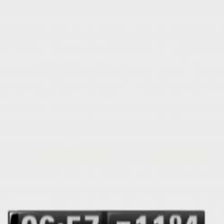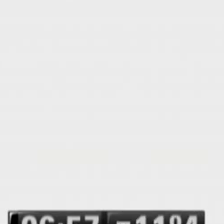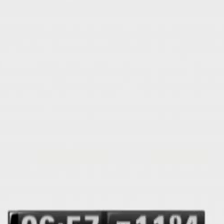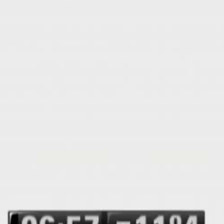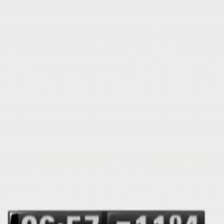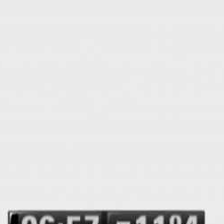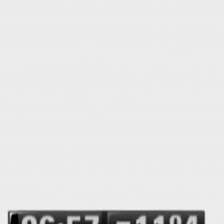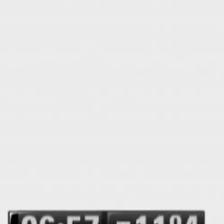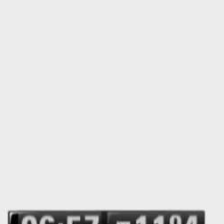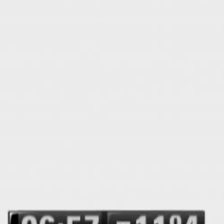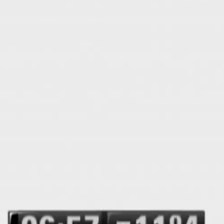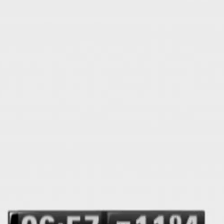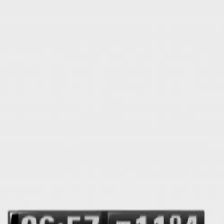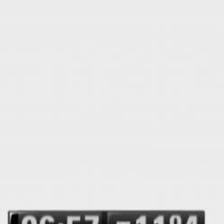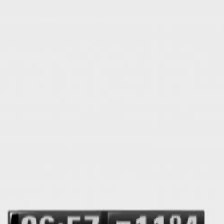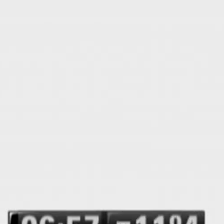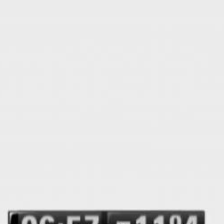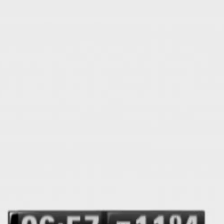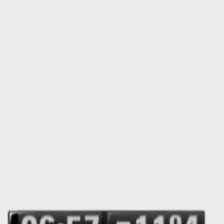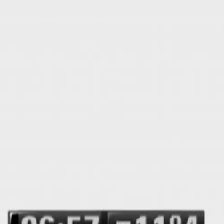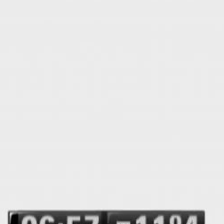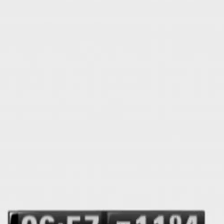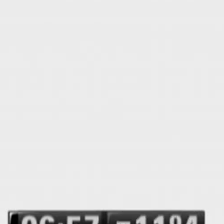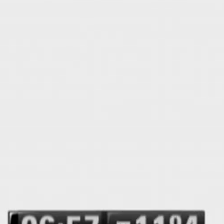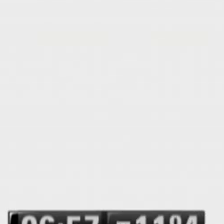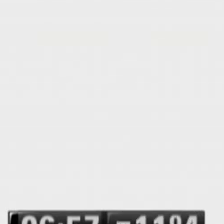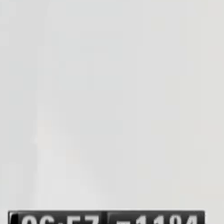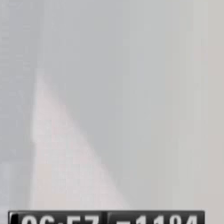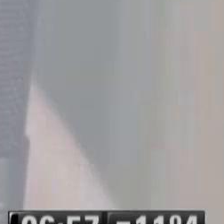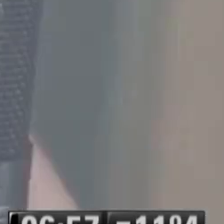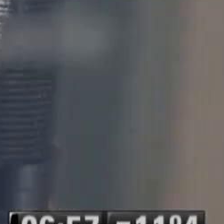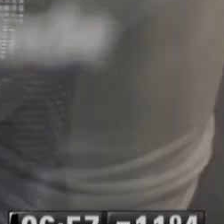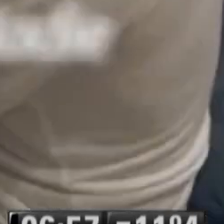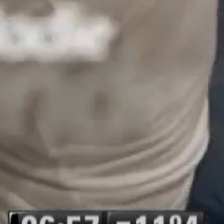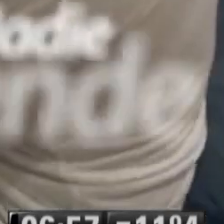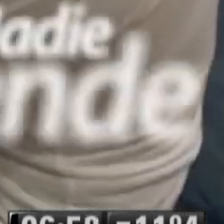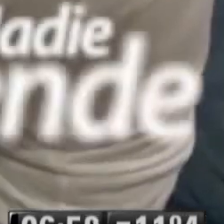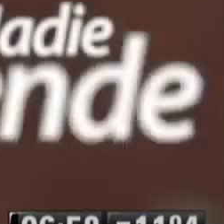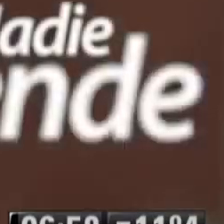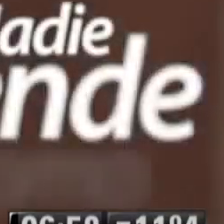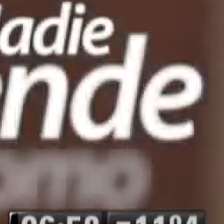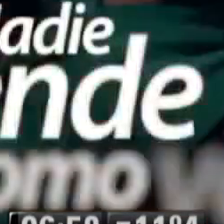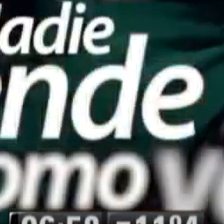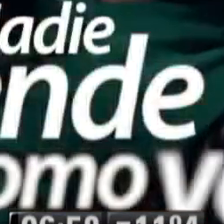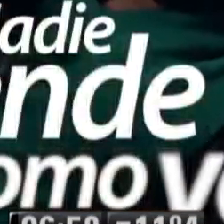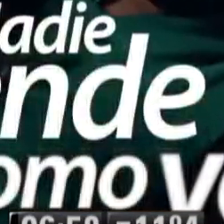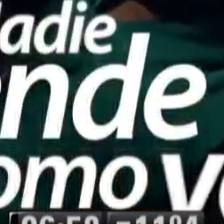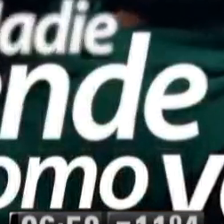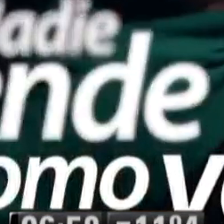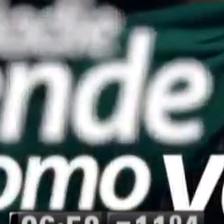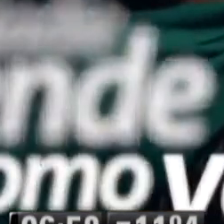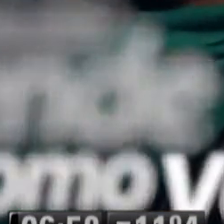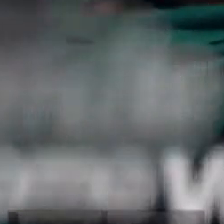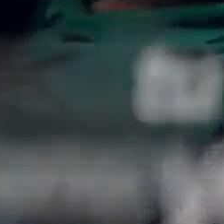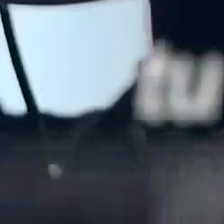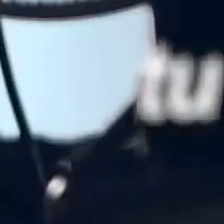y me ataca en lo escuchar. Tu voz en las mañanas, nadie entiende tanto como yo.